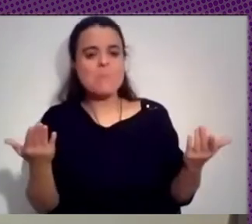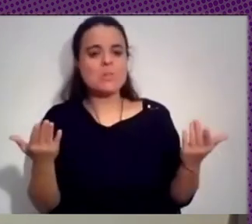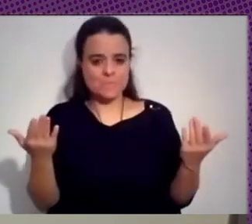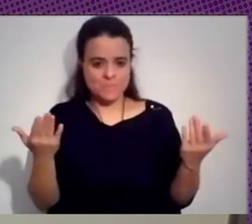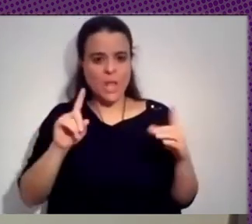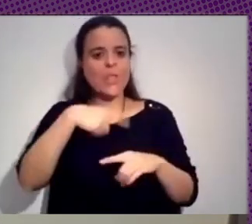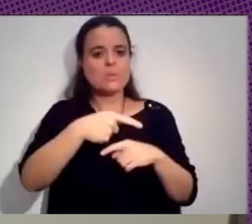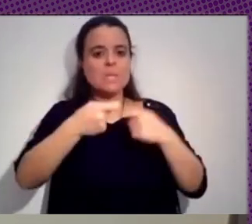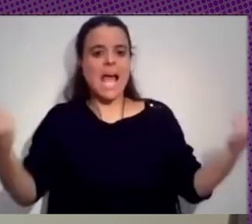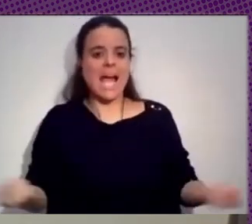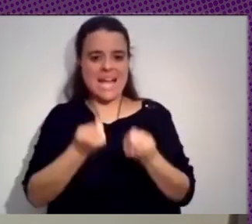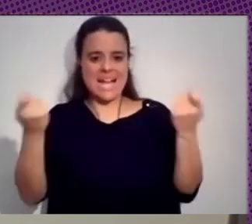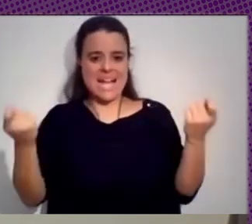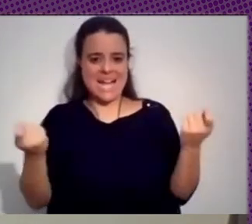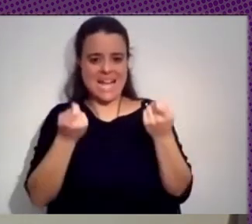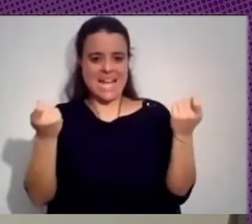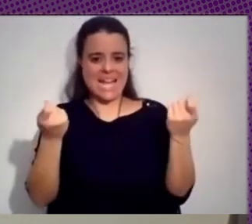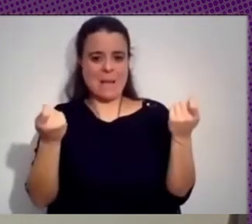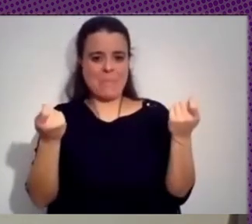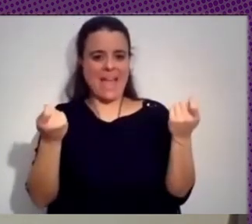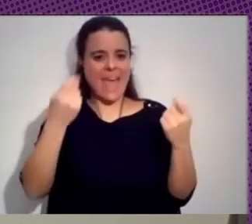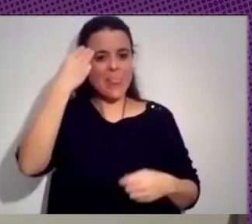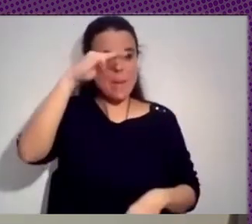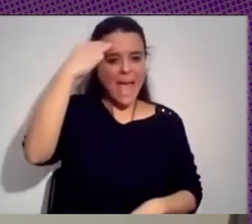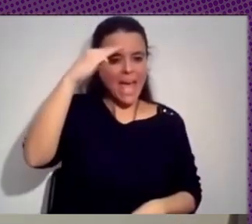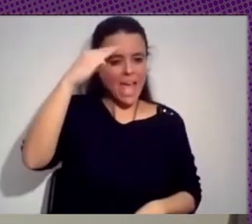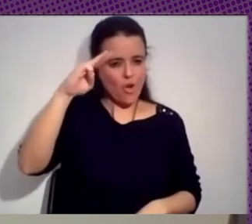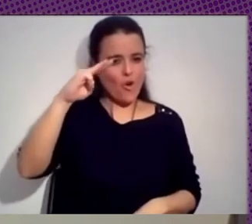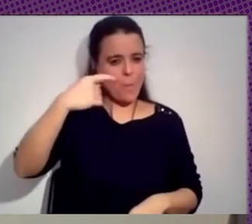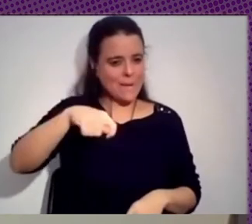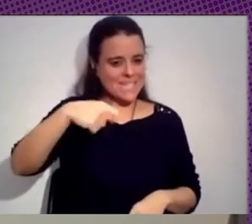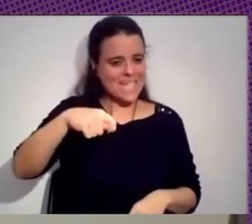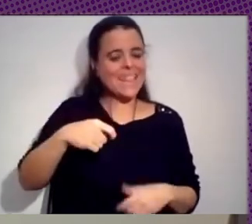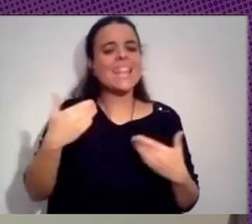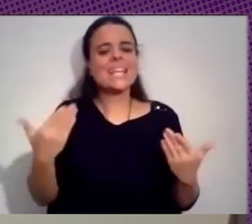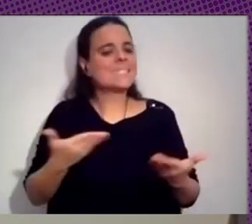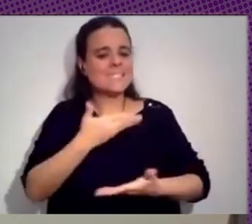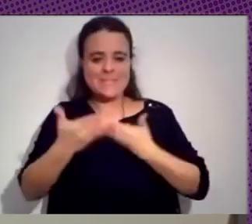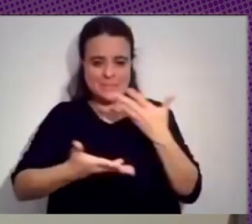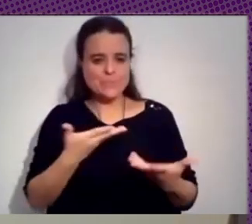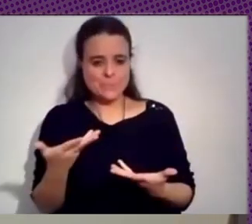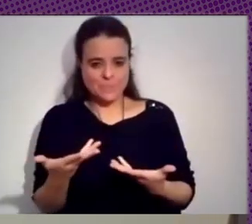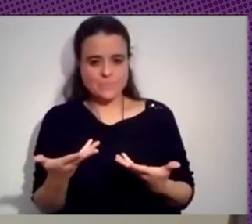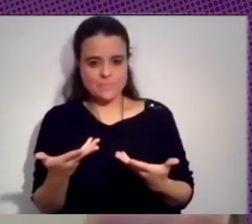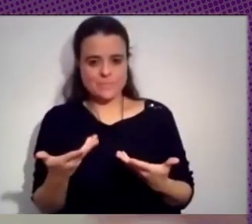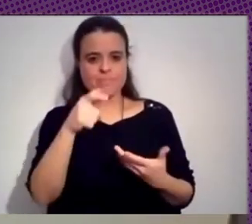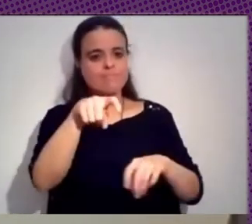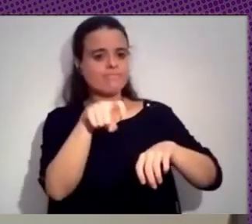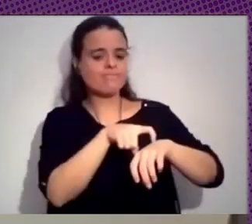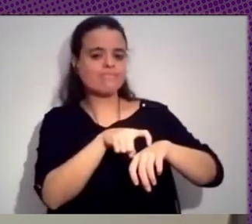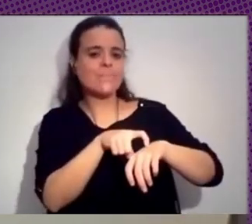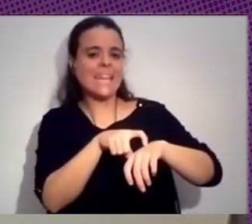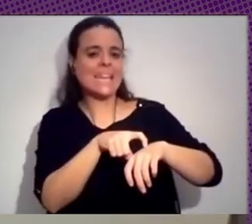campaña de desestabilización del gobierno de López Obrador en México. Entonces, ese tipo de relaciones van en base al tipo de cuentas que usan, los